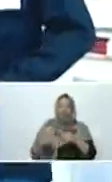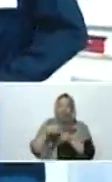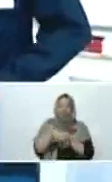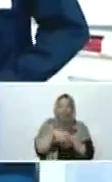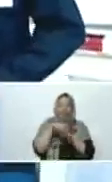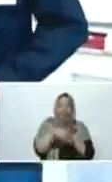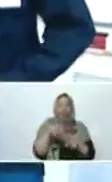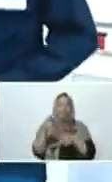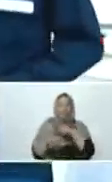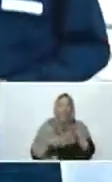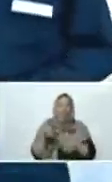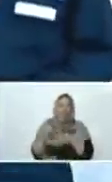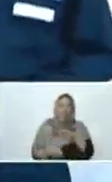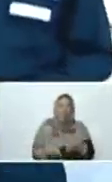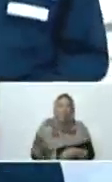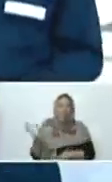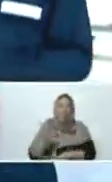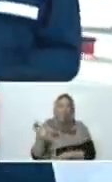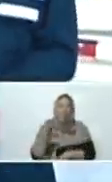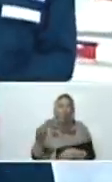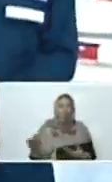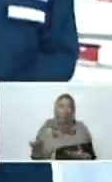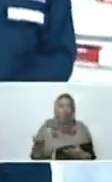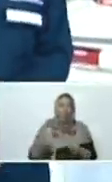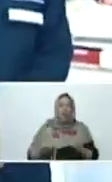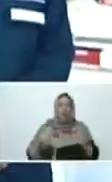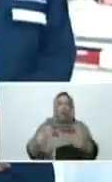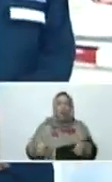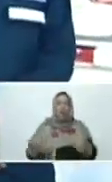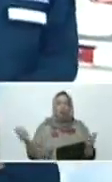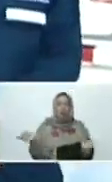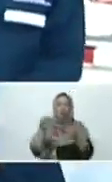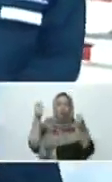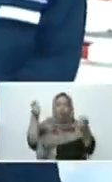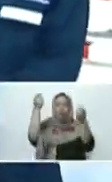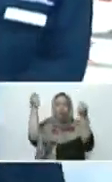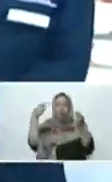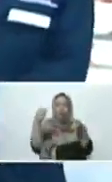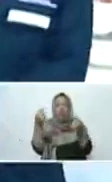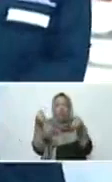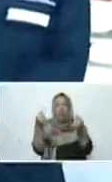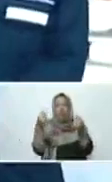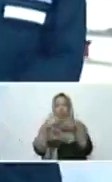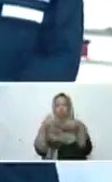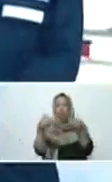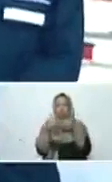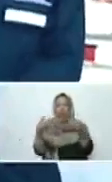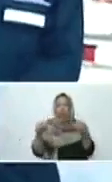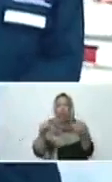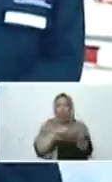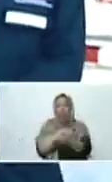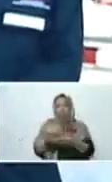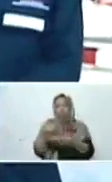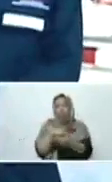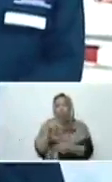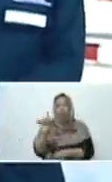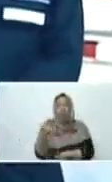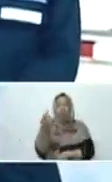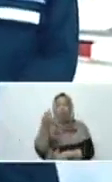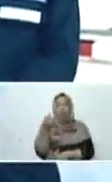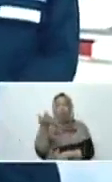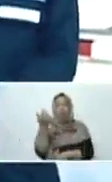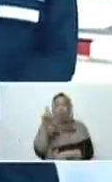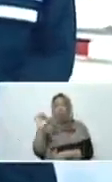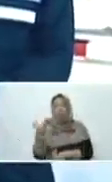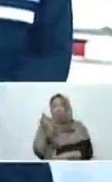trabajadores y trabajadoras del Metro. Y que ha iniciado una campaña de redes con muchos billetes, muchos dólares. Son imbéciles de primera justicia,